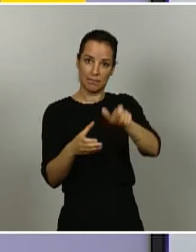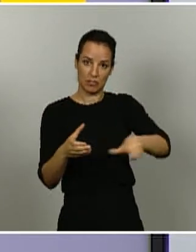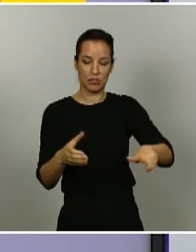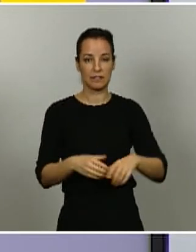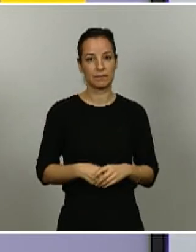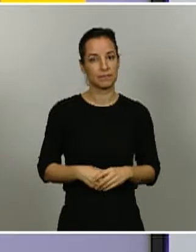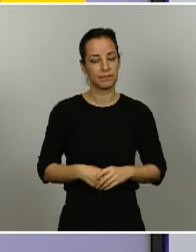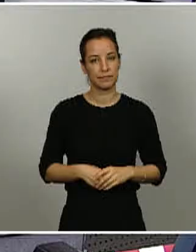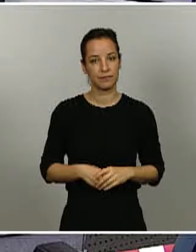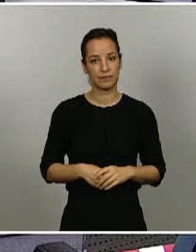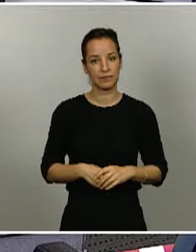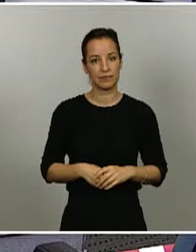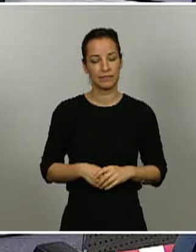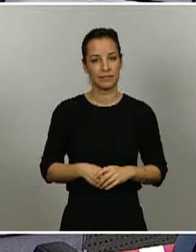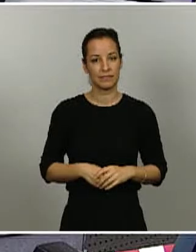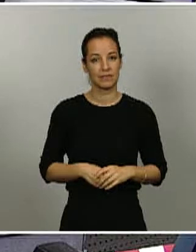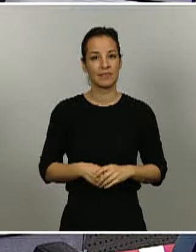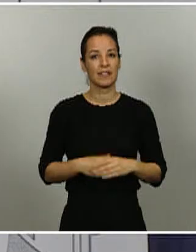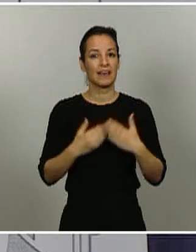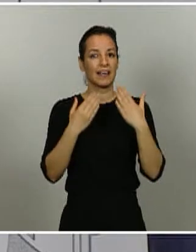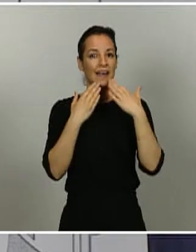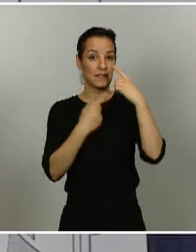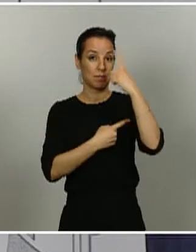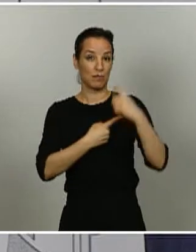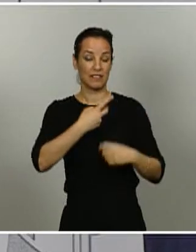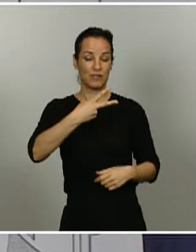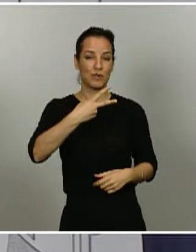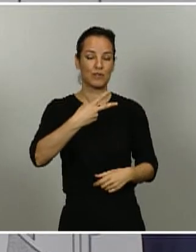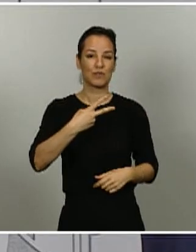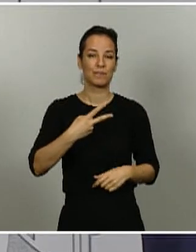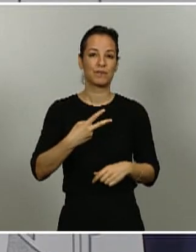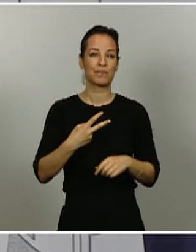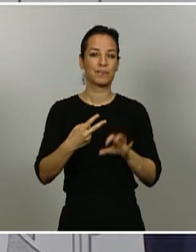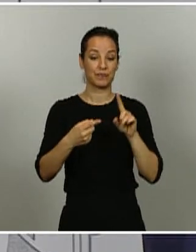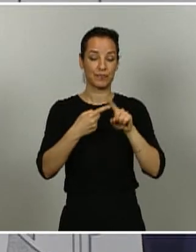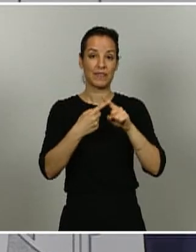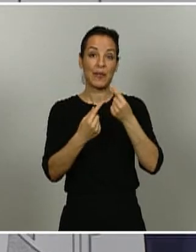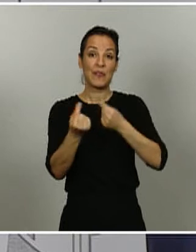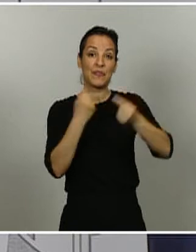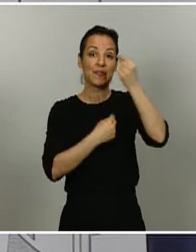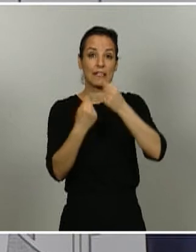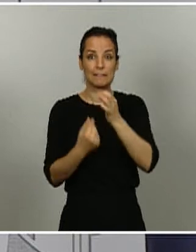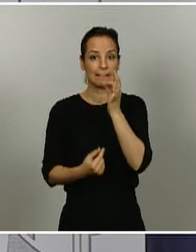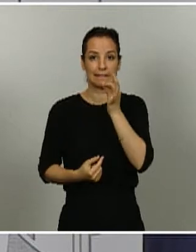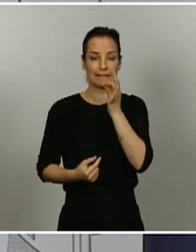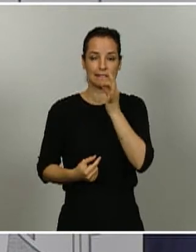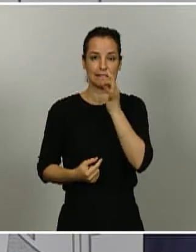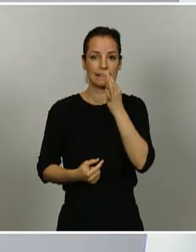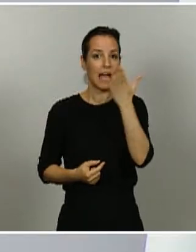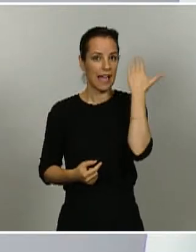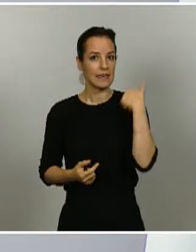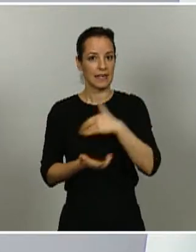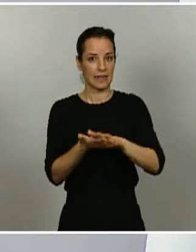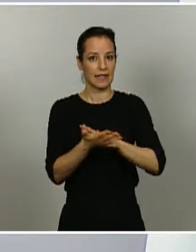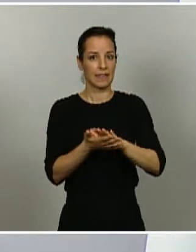Muchas gracias Juan Carlos por sus dos preguntas. Respecto a los datos no disponemos todavía de estos datos. Ayer ya me refería que se pidió información adicional